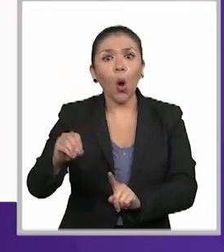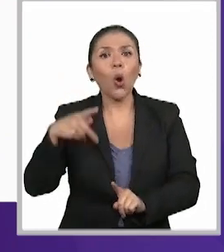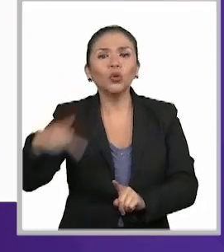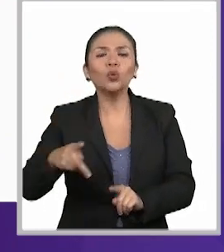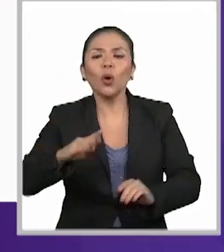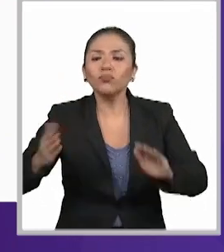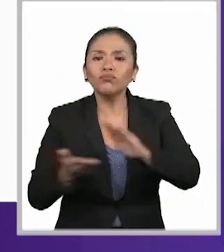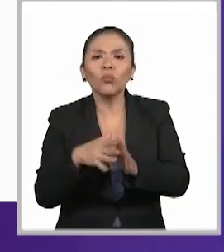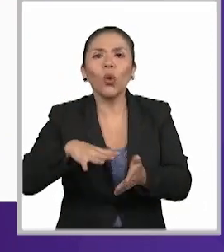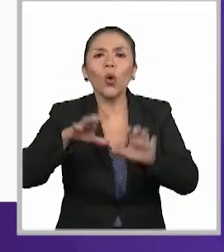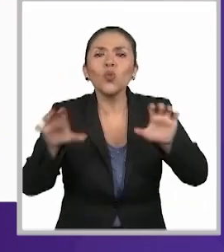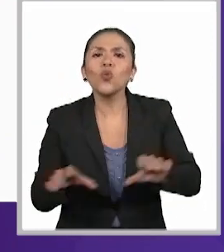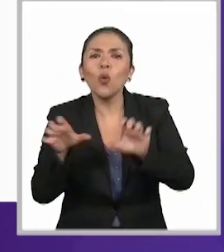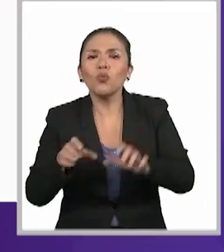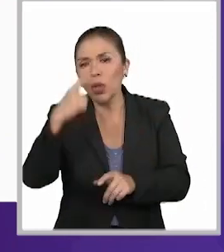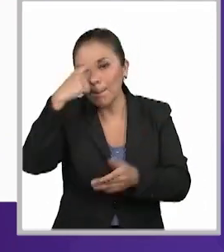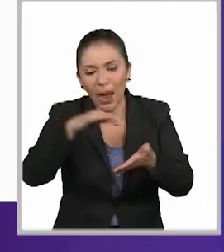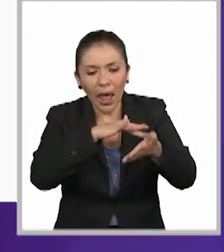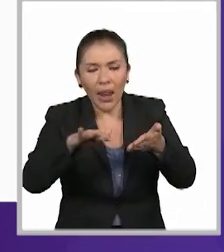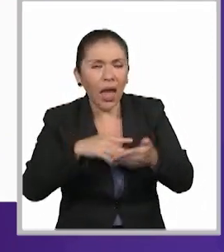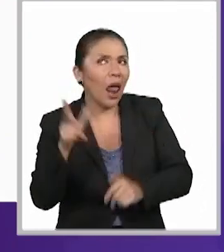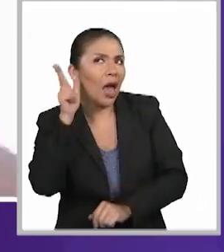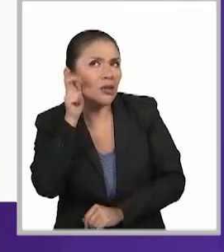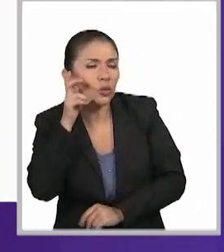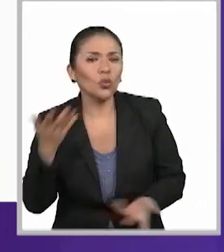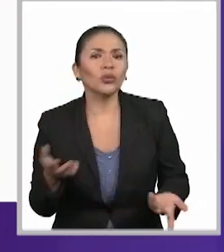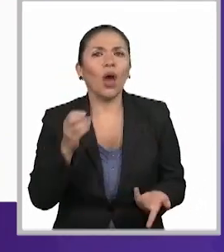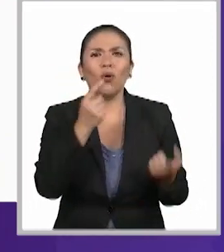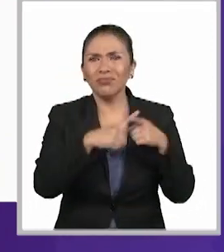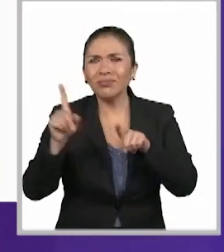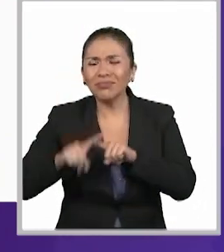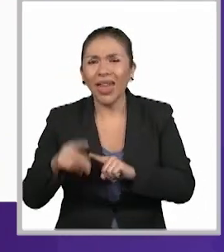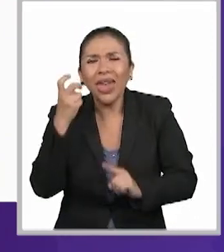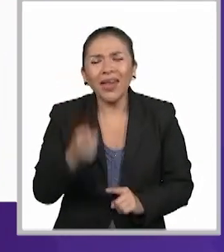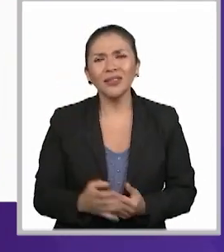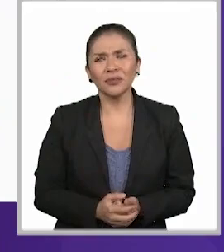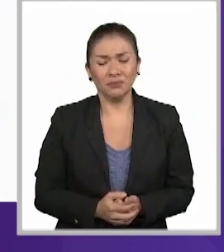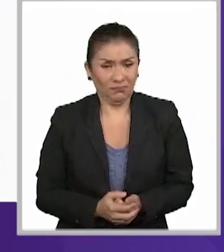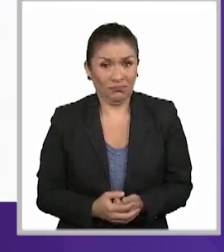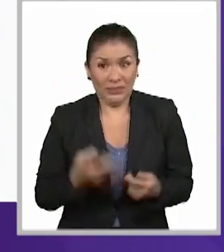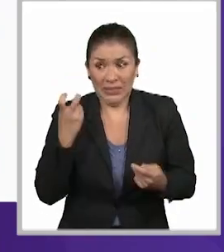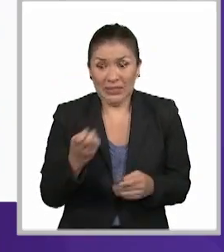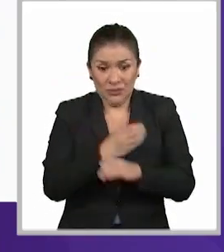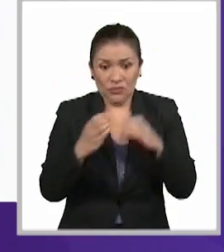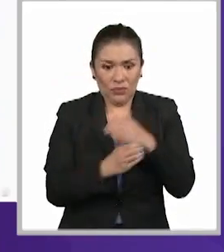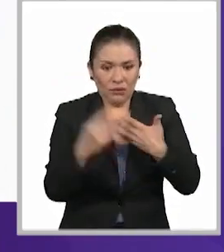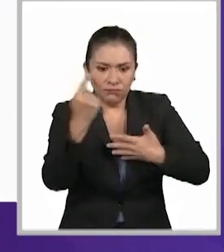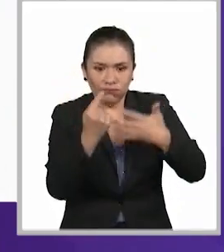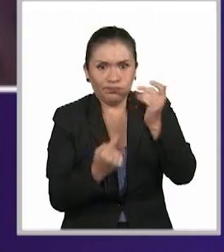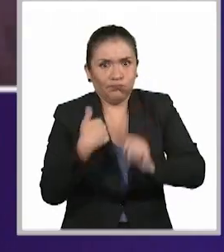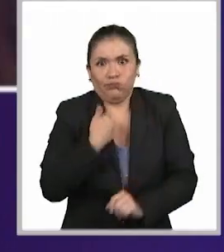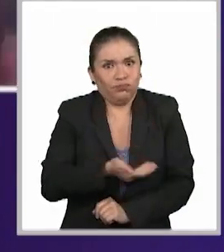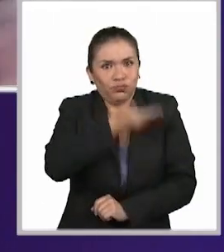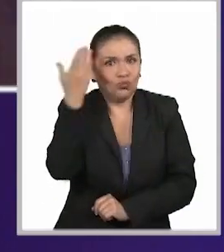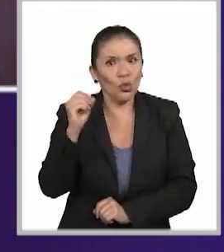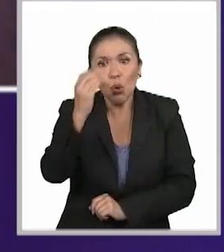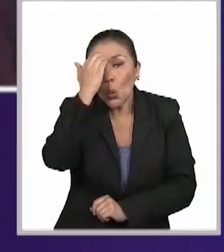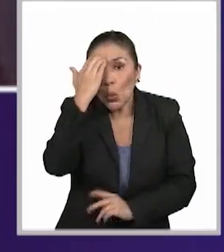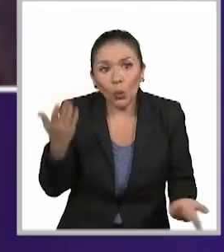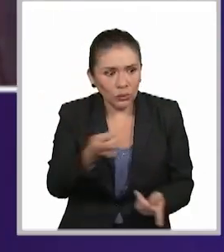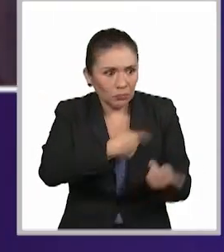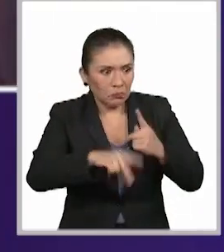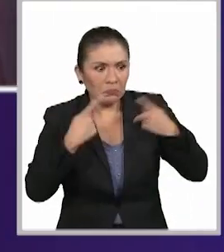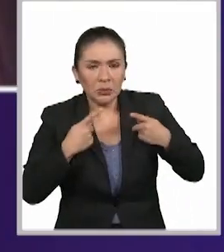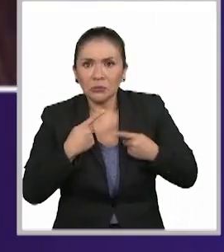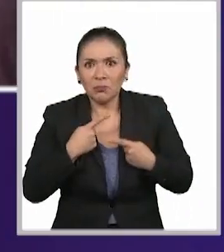utilizan las personas que tienen debilidad visual o son ciegas. Entonces, desde este tipo de cosas, son cosas que no sabemos y que la mayoría